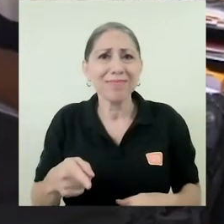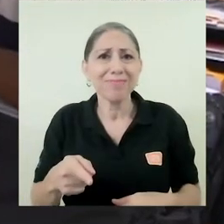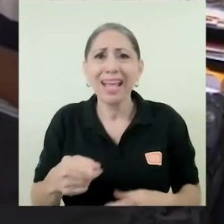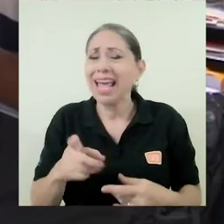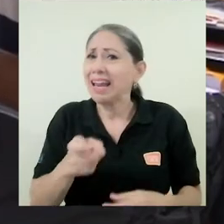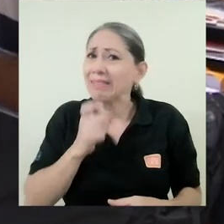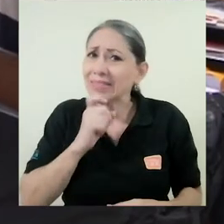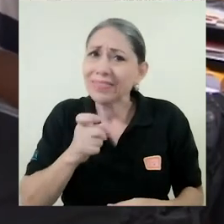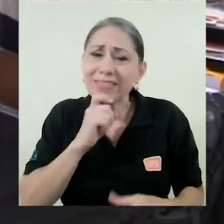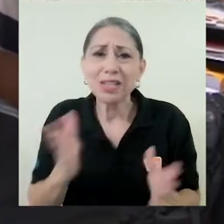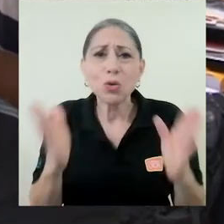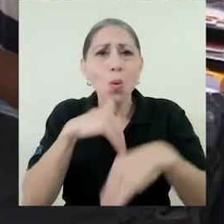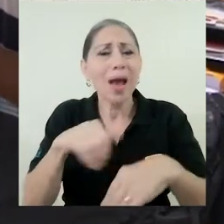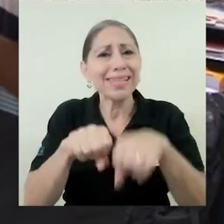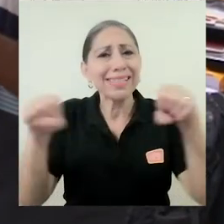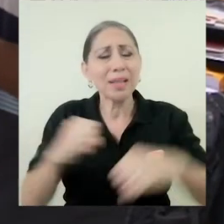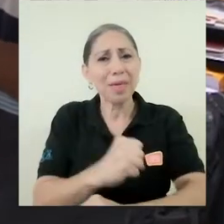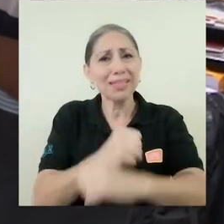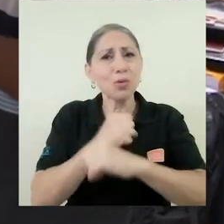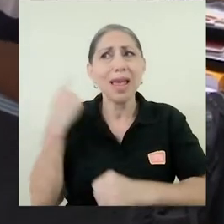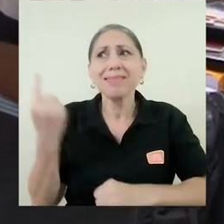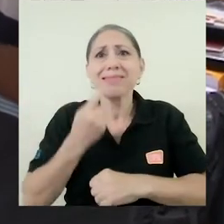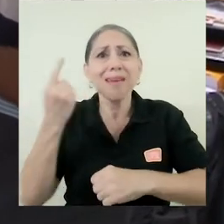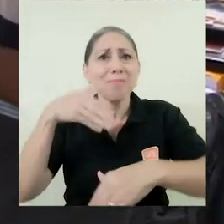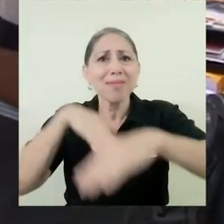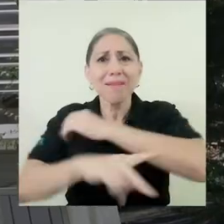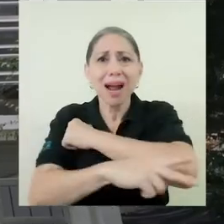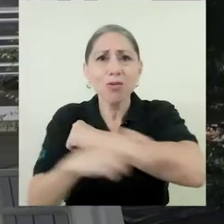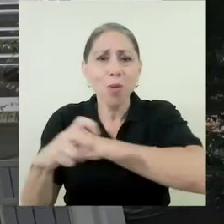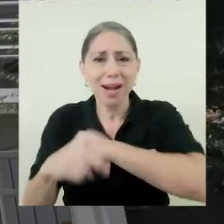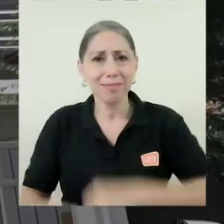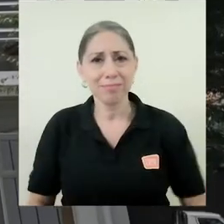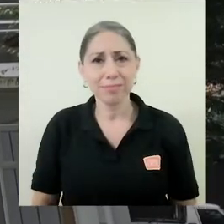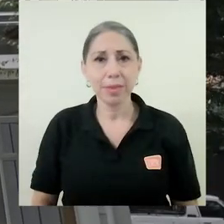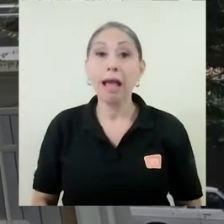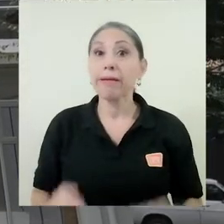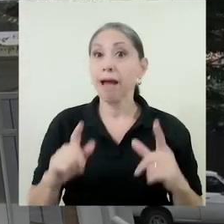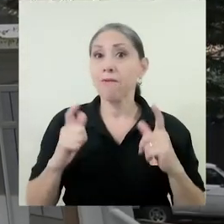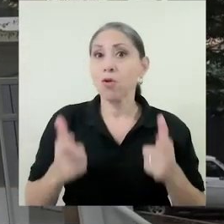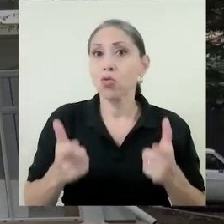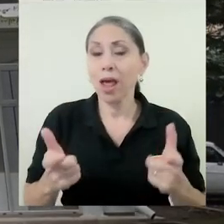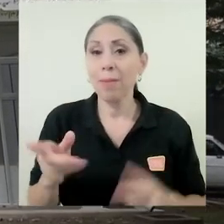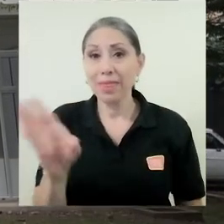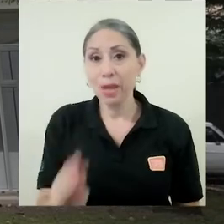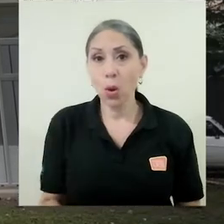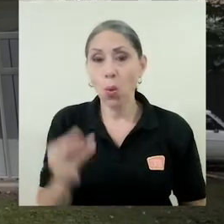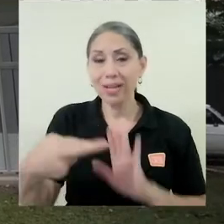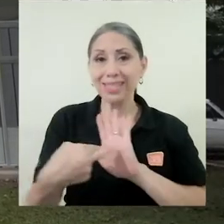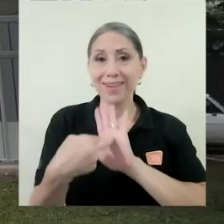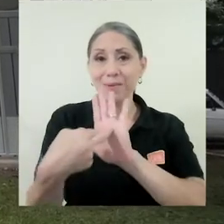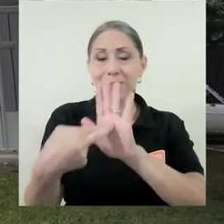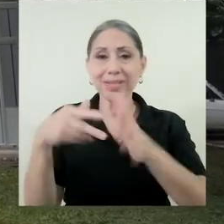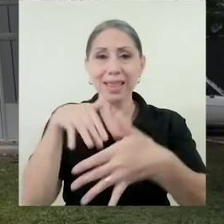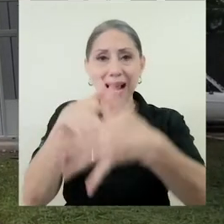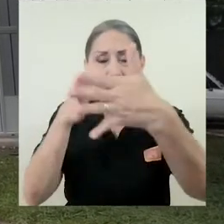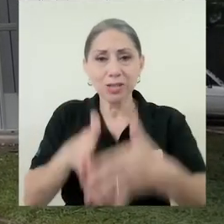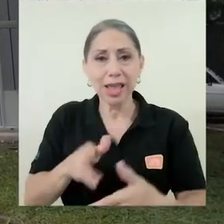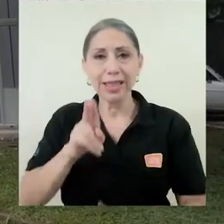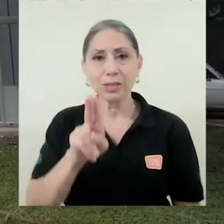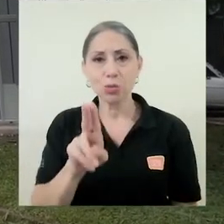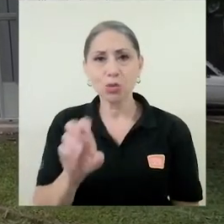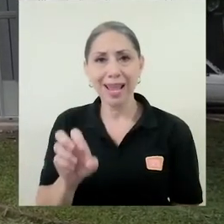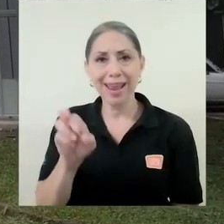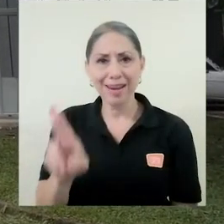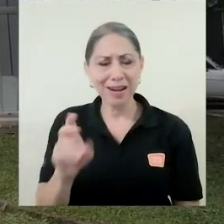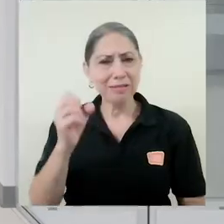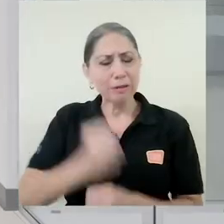constantemente se metían a robar. Afortunadamente, los jóvenes que representan a los estudiantes